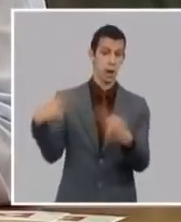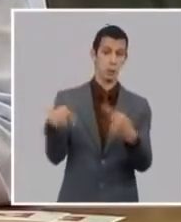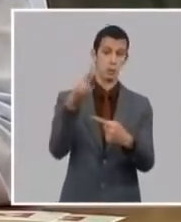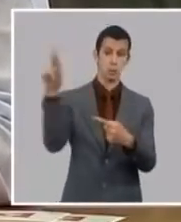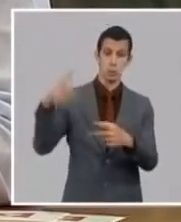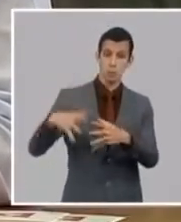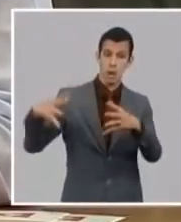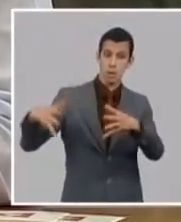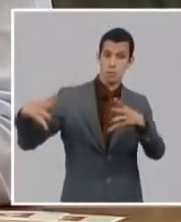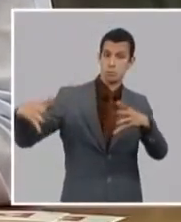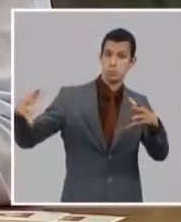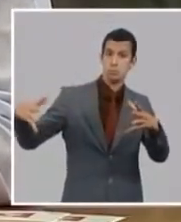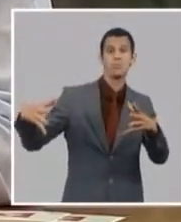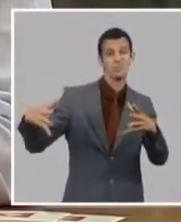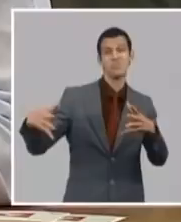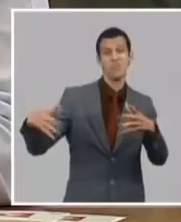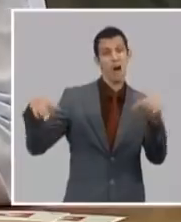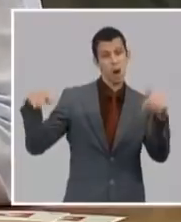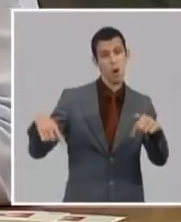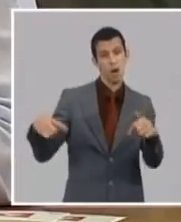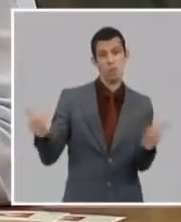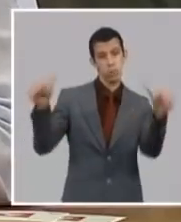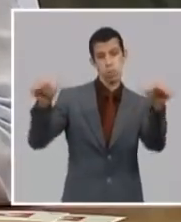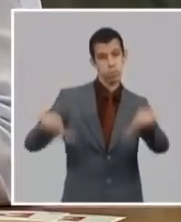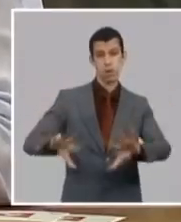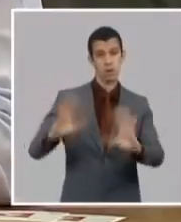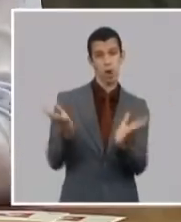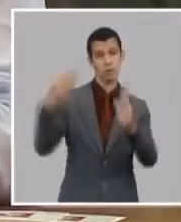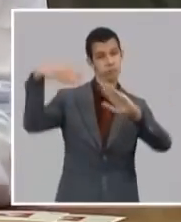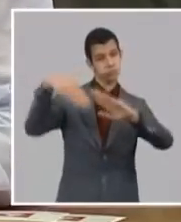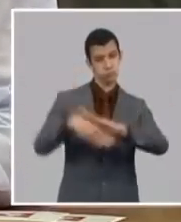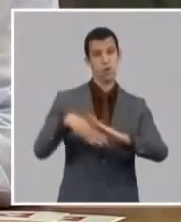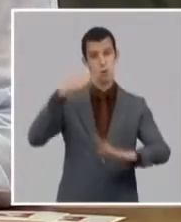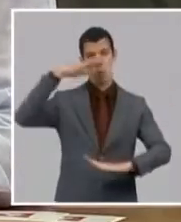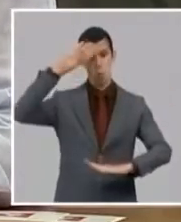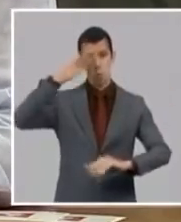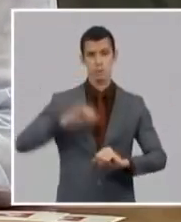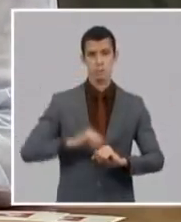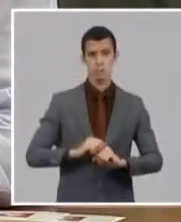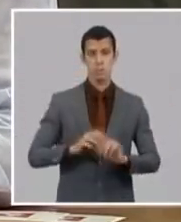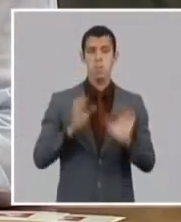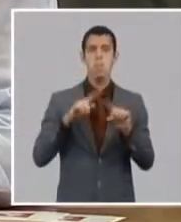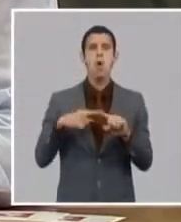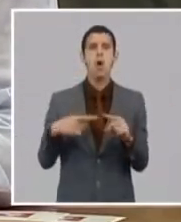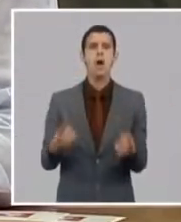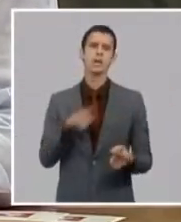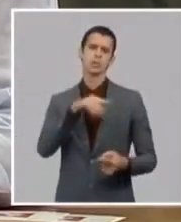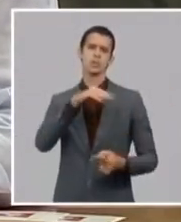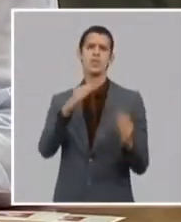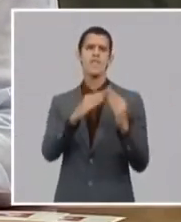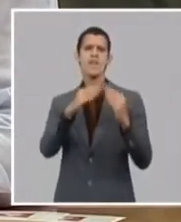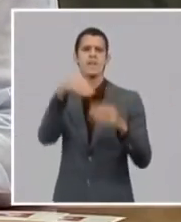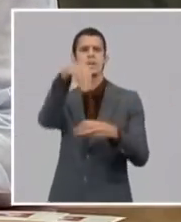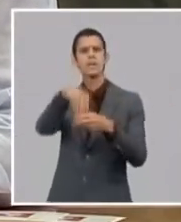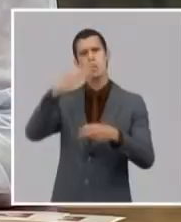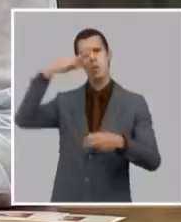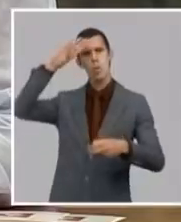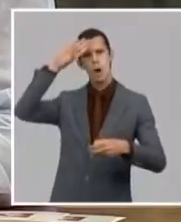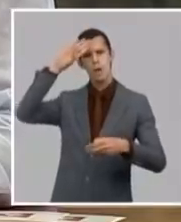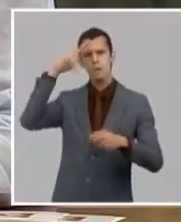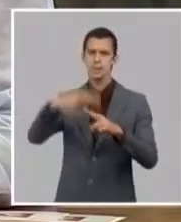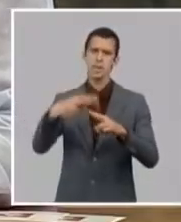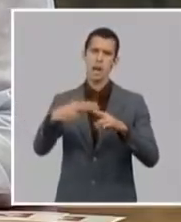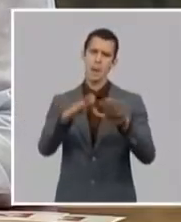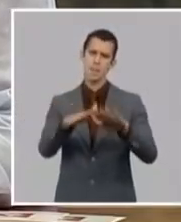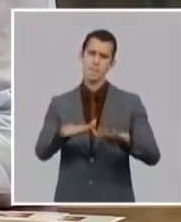y resquebrajando esa seguridad que la gente siente de vivir en Cuba de vivir en su barrio de vivir en